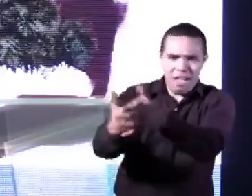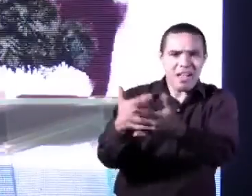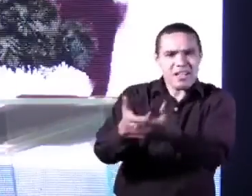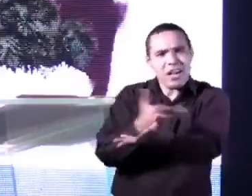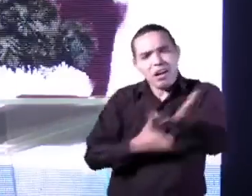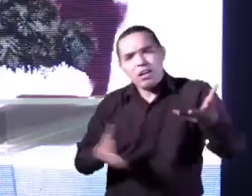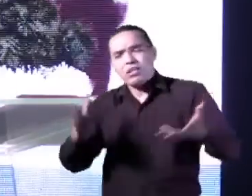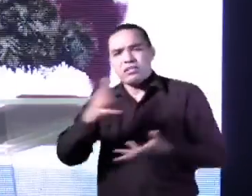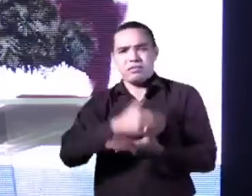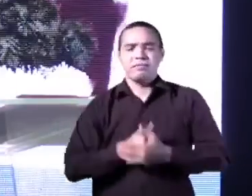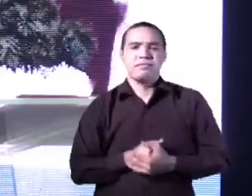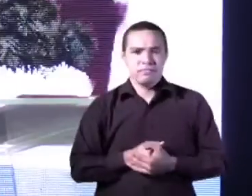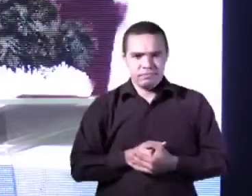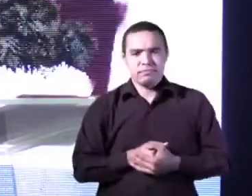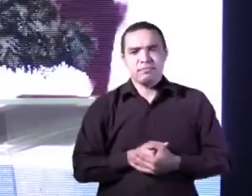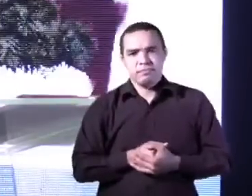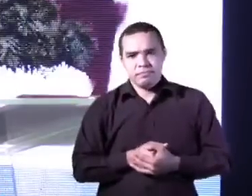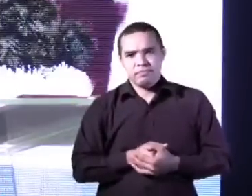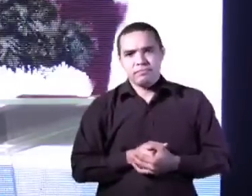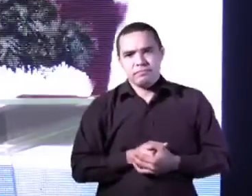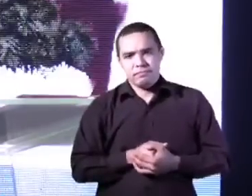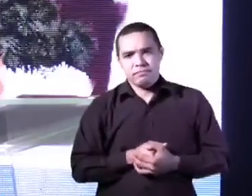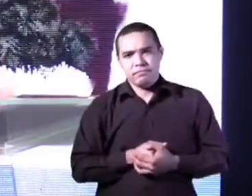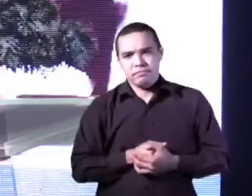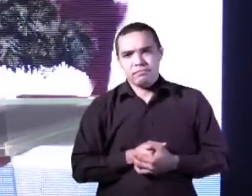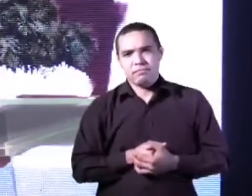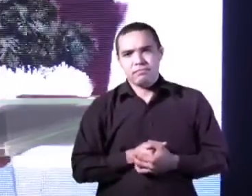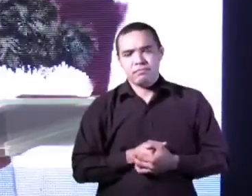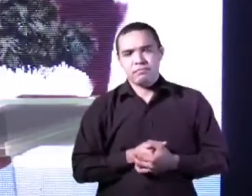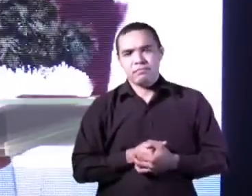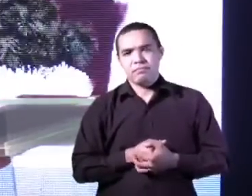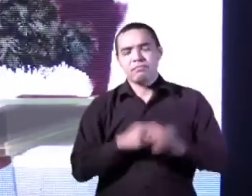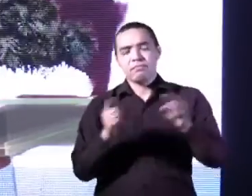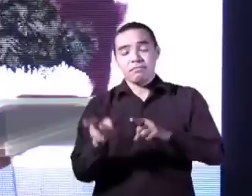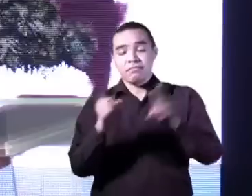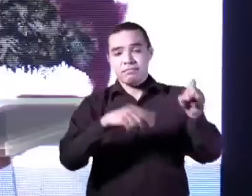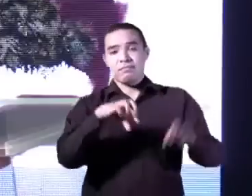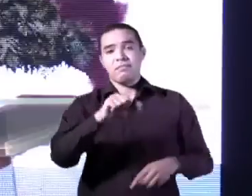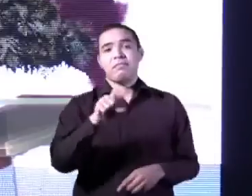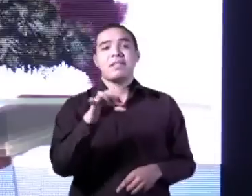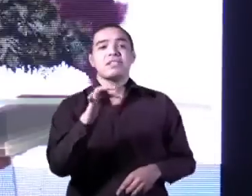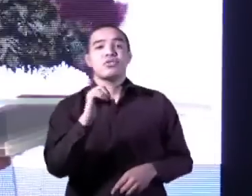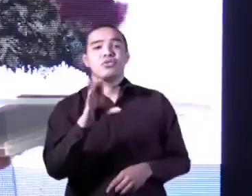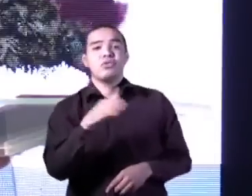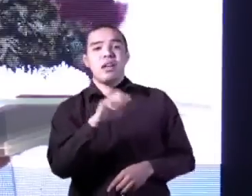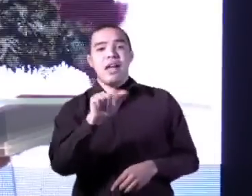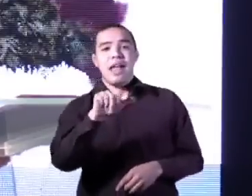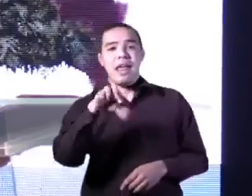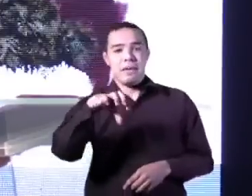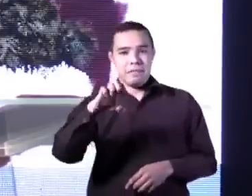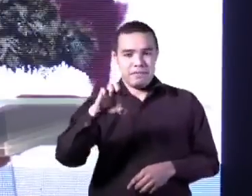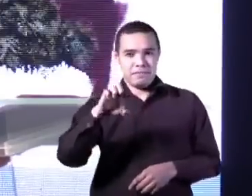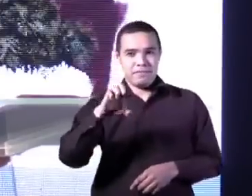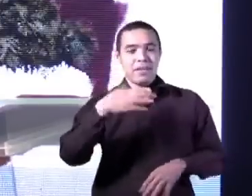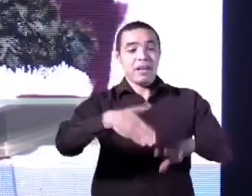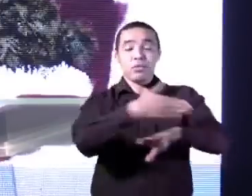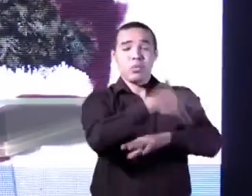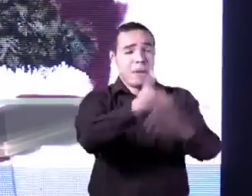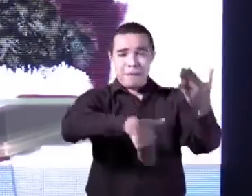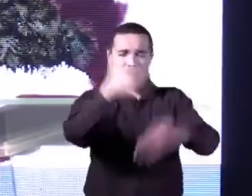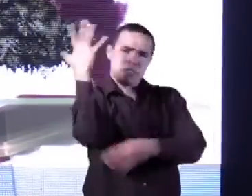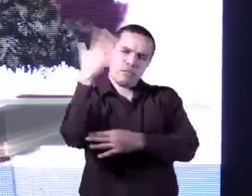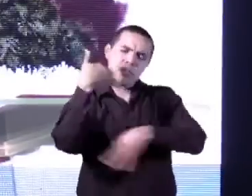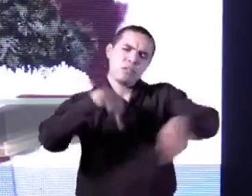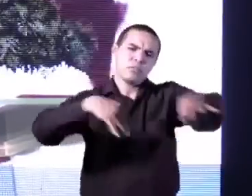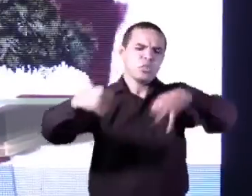Pastora Lape, usted comenzó explicando quién era. Nos